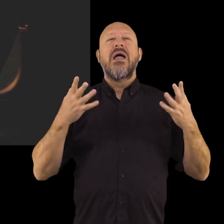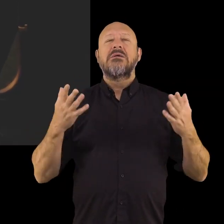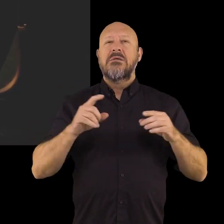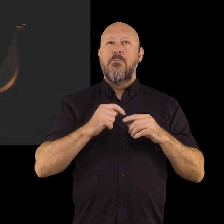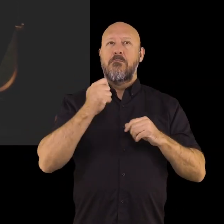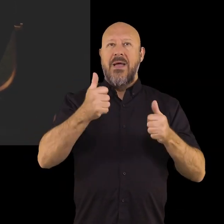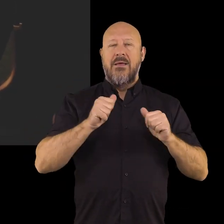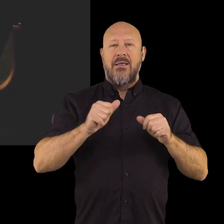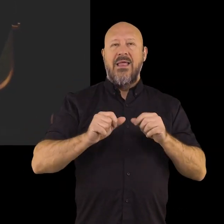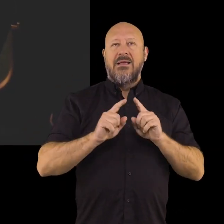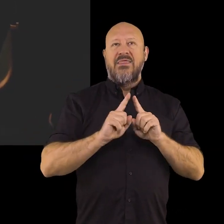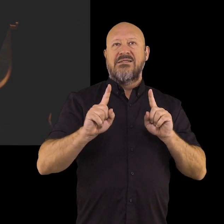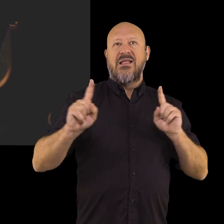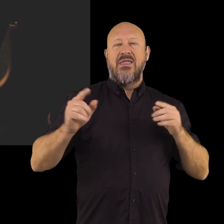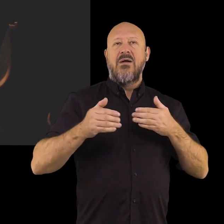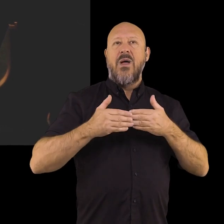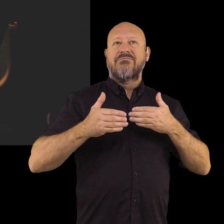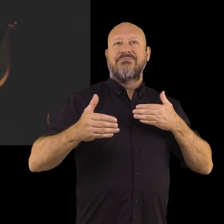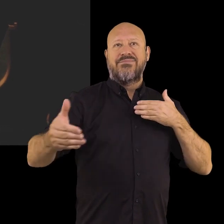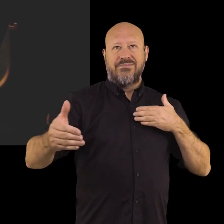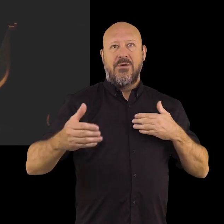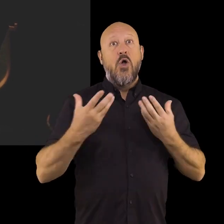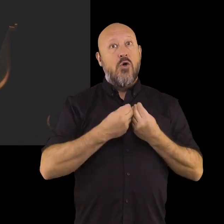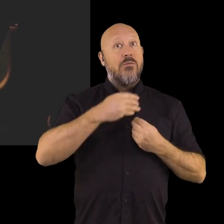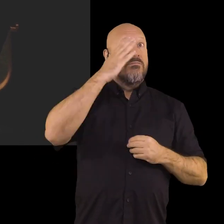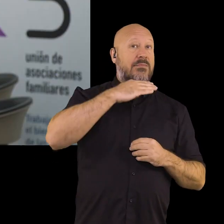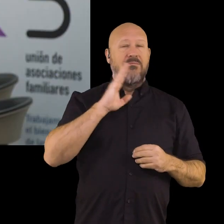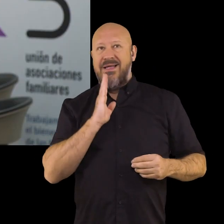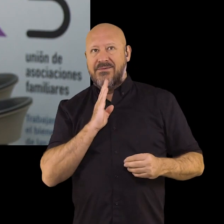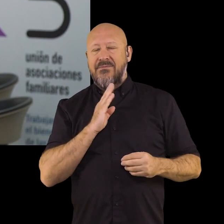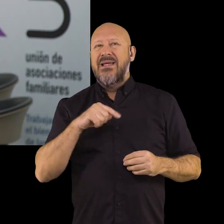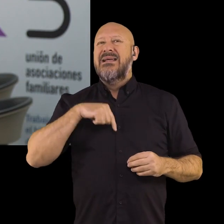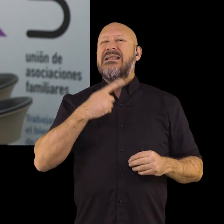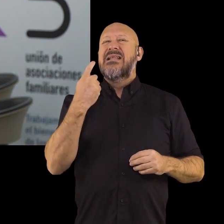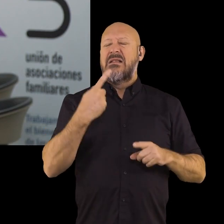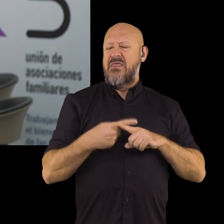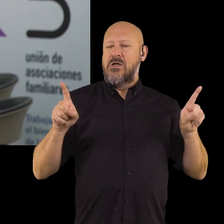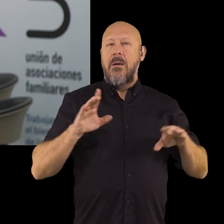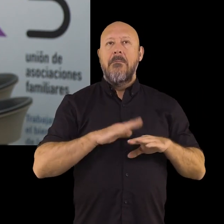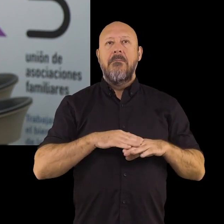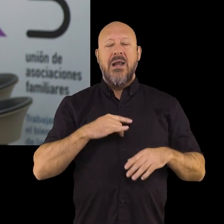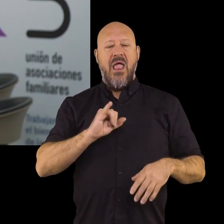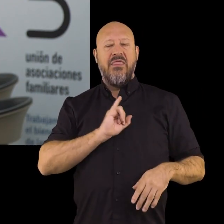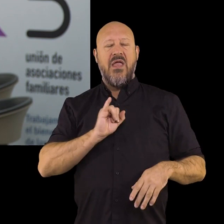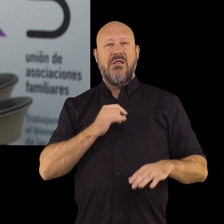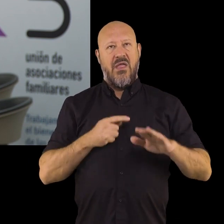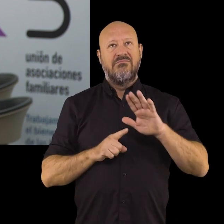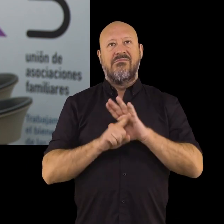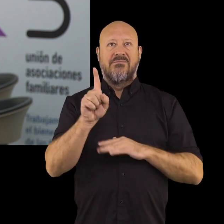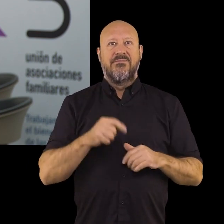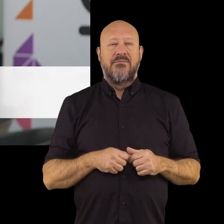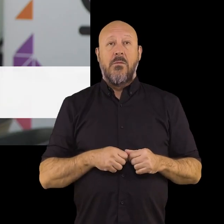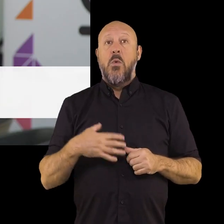familiar es el distanciamiento que puede producirse con los progenitores. Necesitan sentirse distintos para desarrollar su